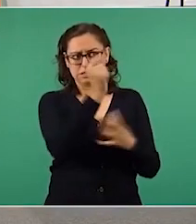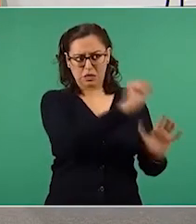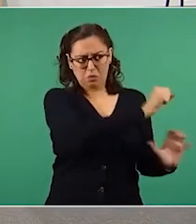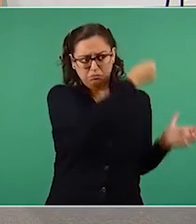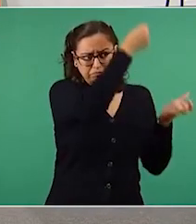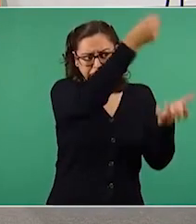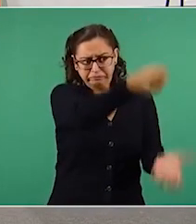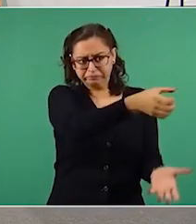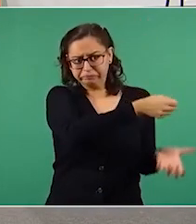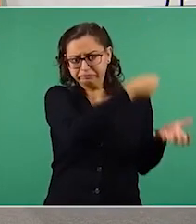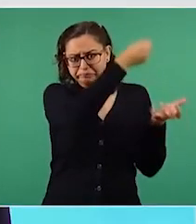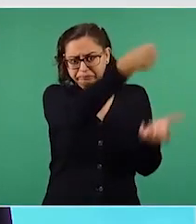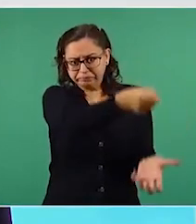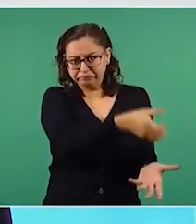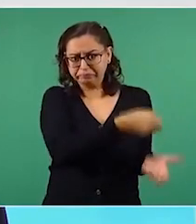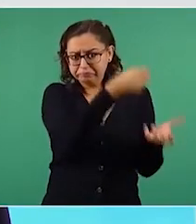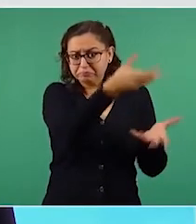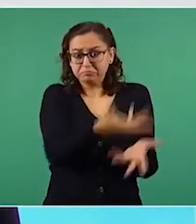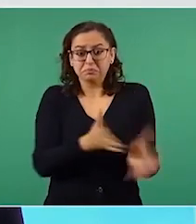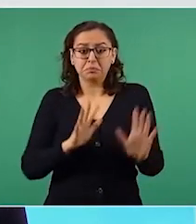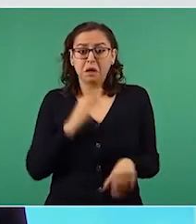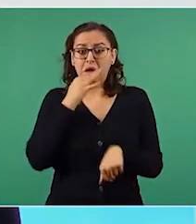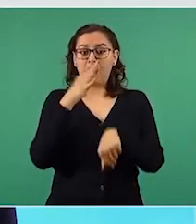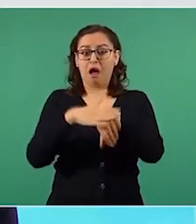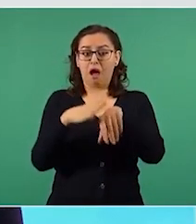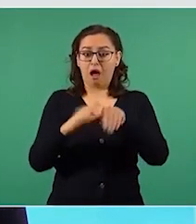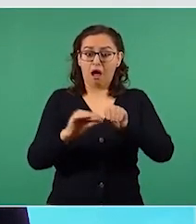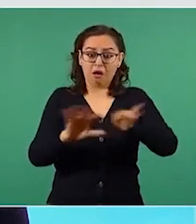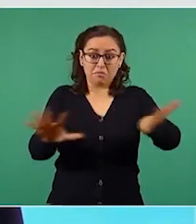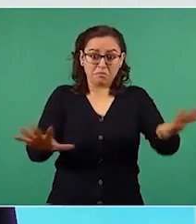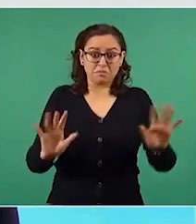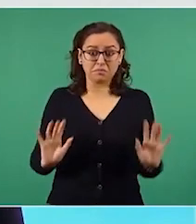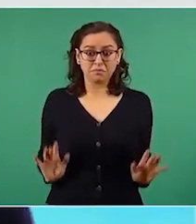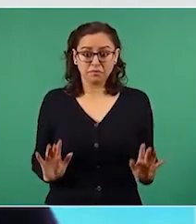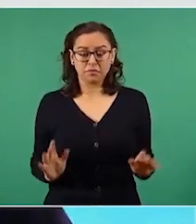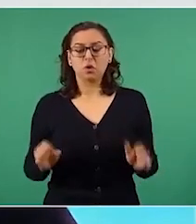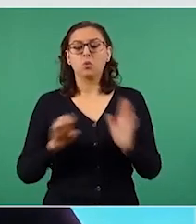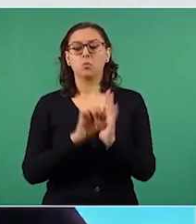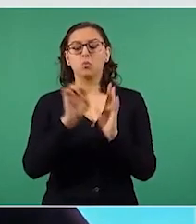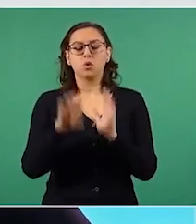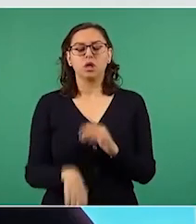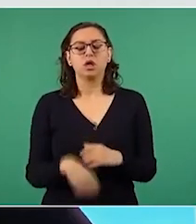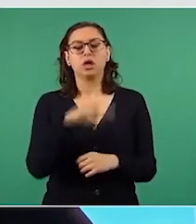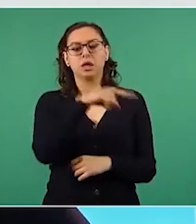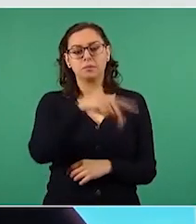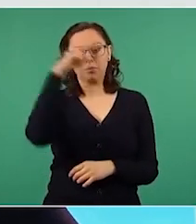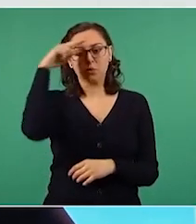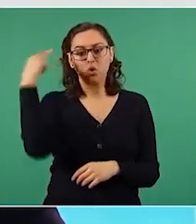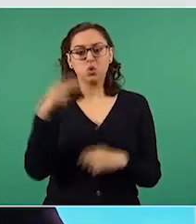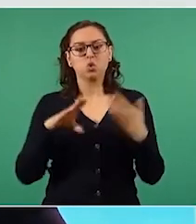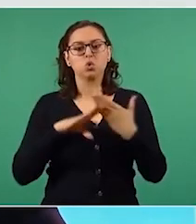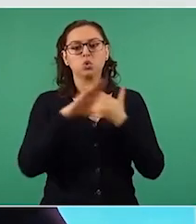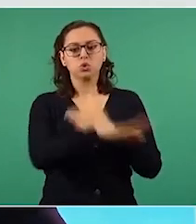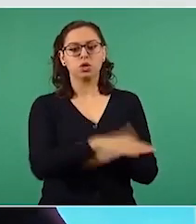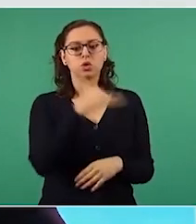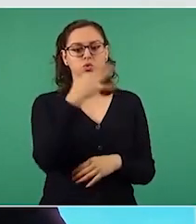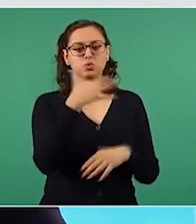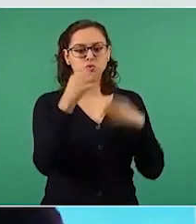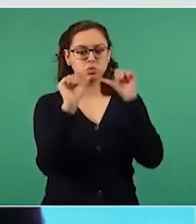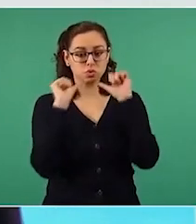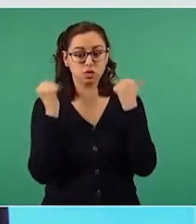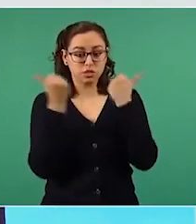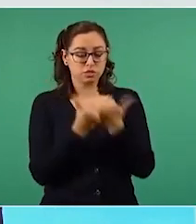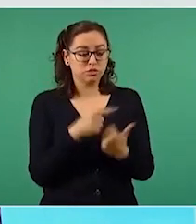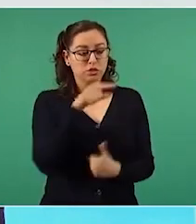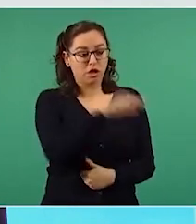gente sepa que las organizaciones como Mexicanos contra la Corrupción y la Impunidad reciben dinero del gobierno en